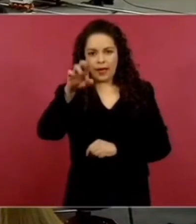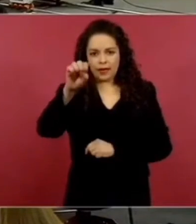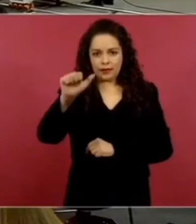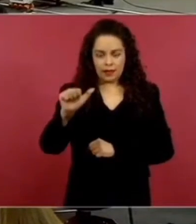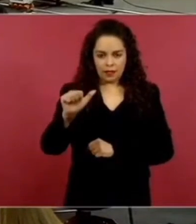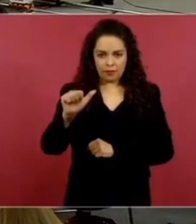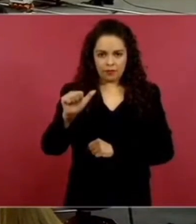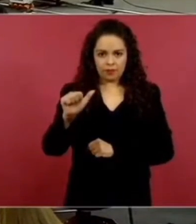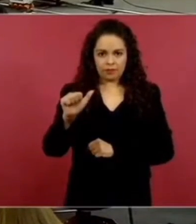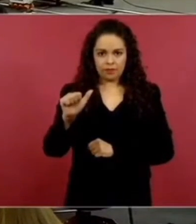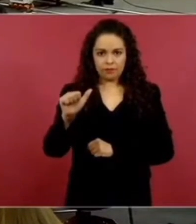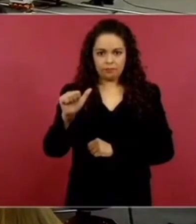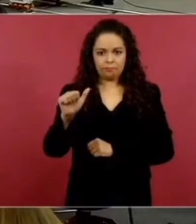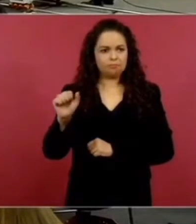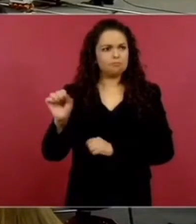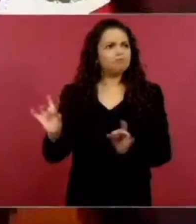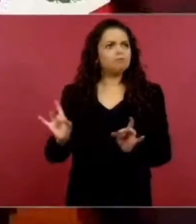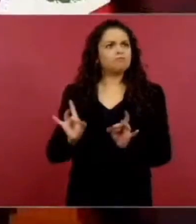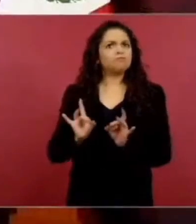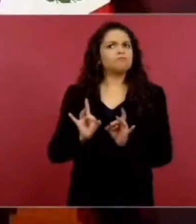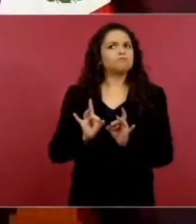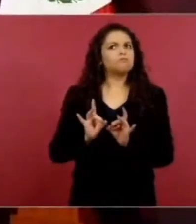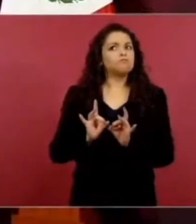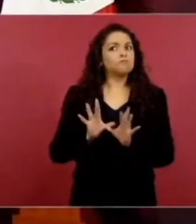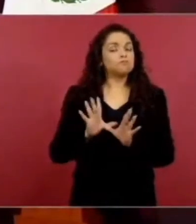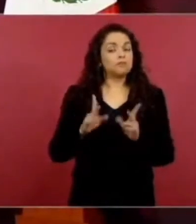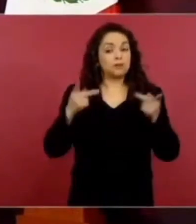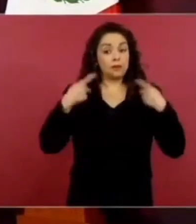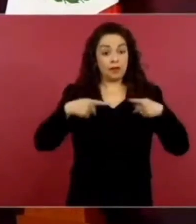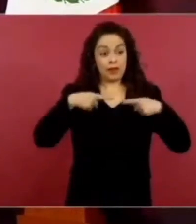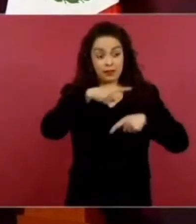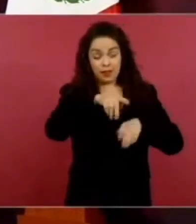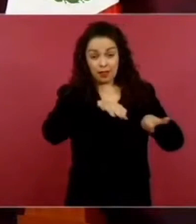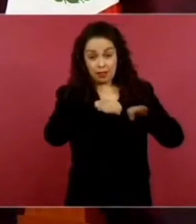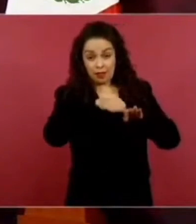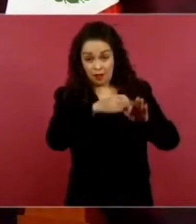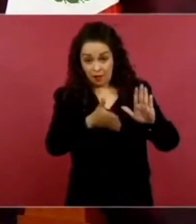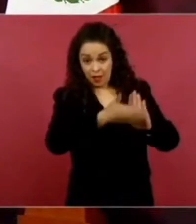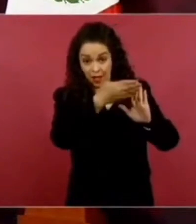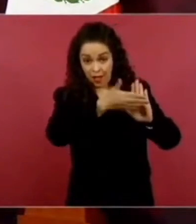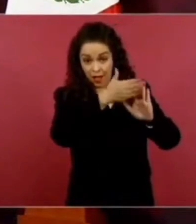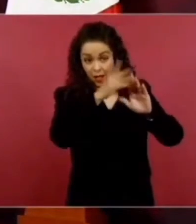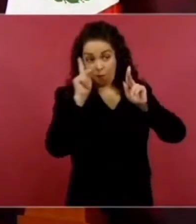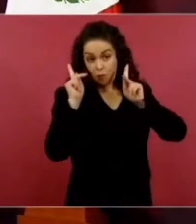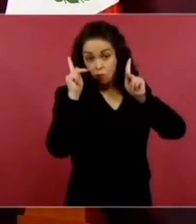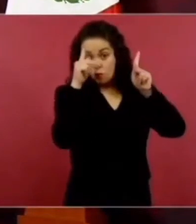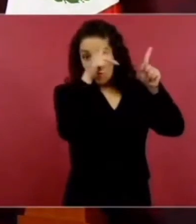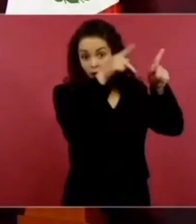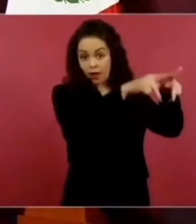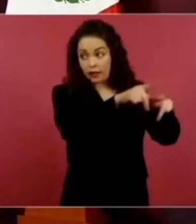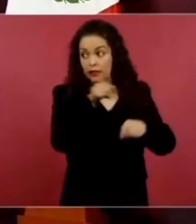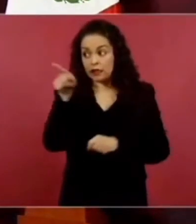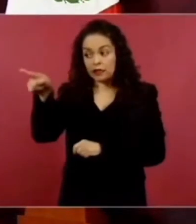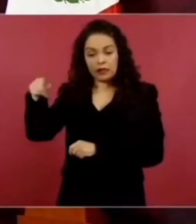extorsionar a los constructores del puente de Langostura